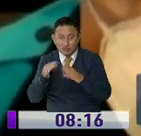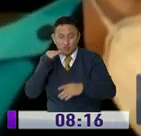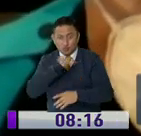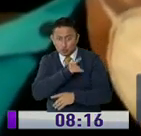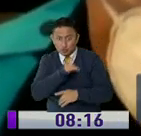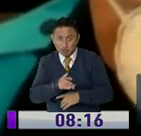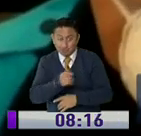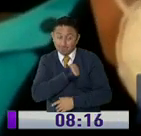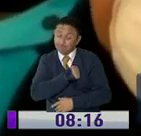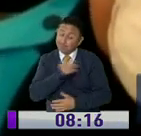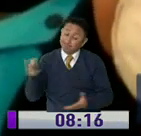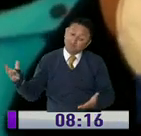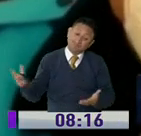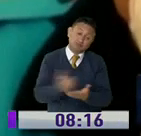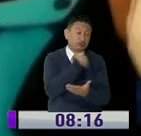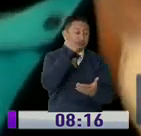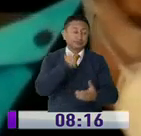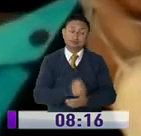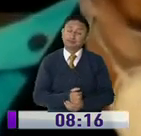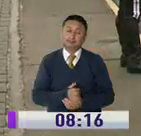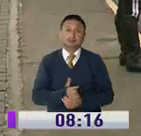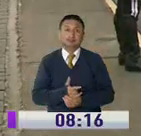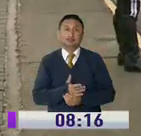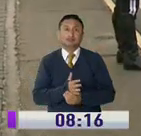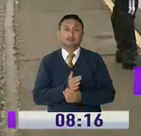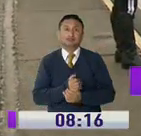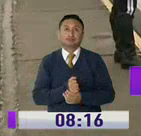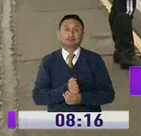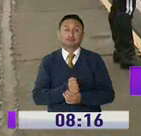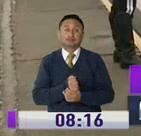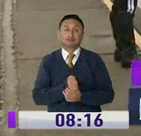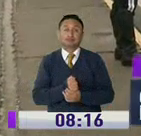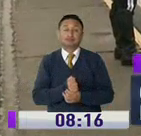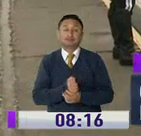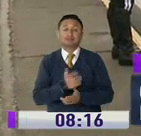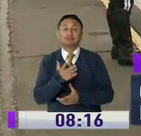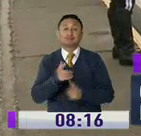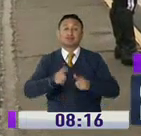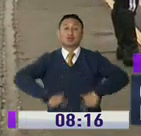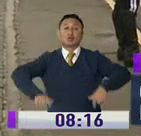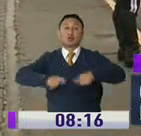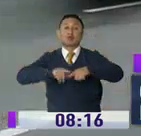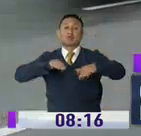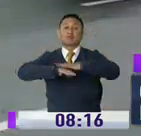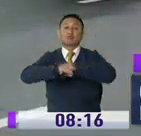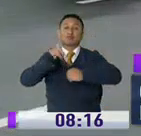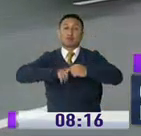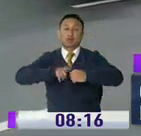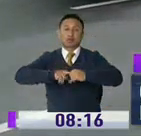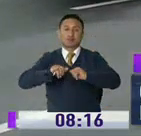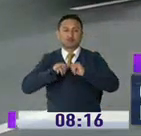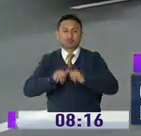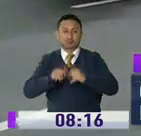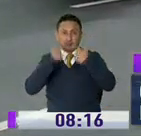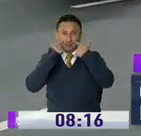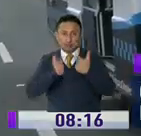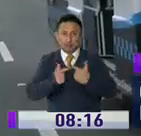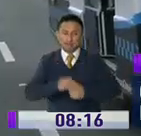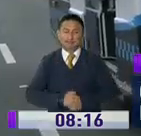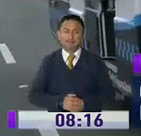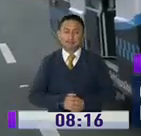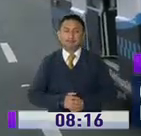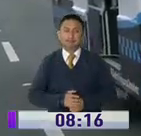sanitarias para precauterar la vida, lo haremos. Además, los cinco puestos de mando de ingreso a la ciudad seguirán activos,